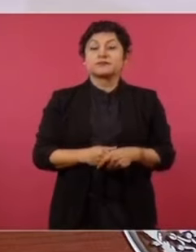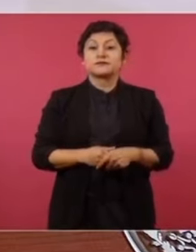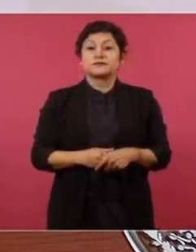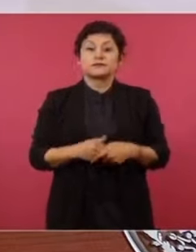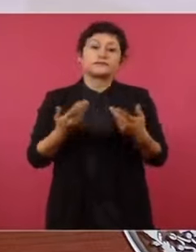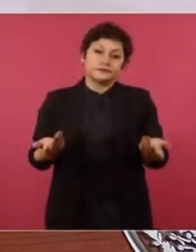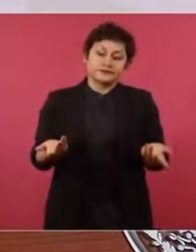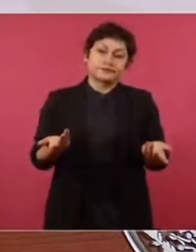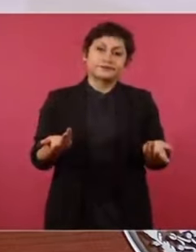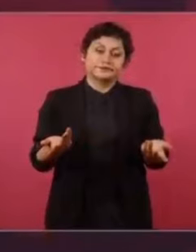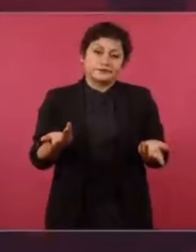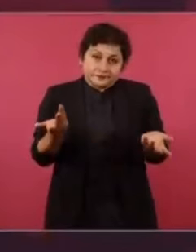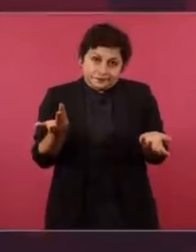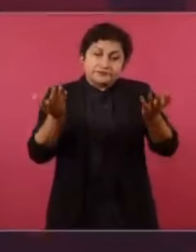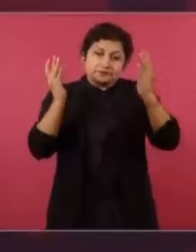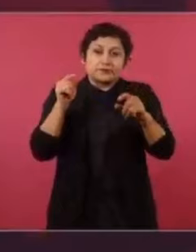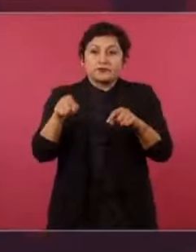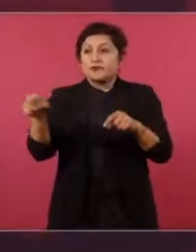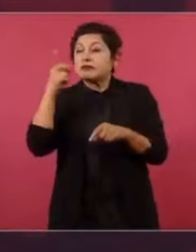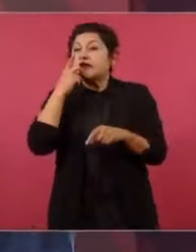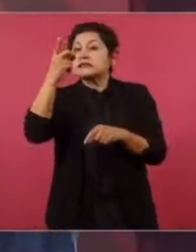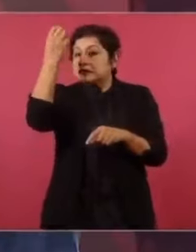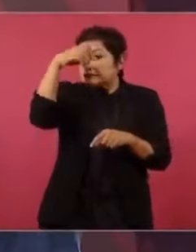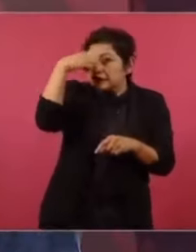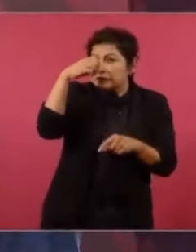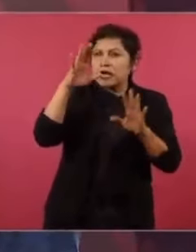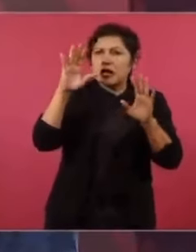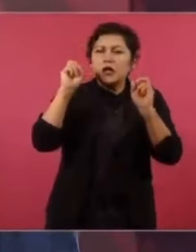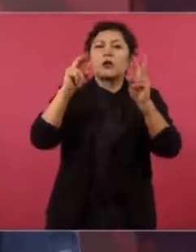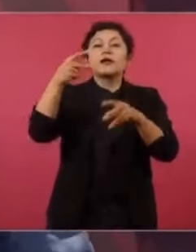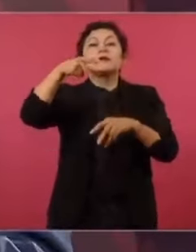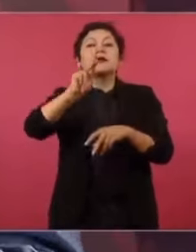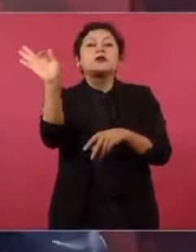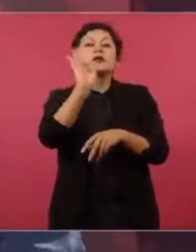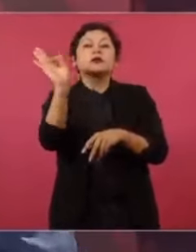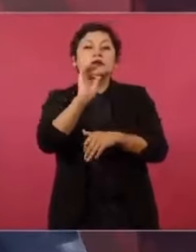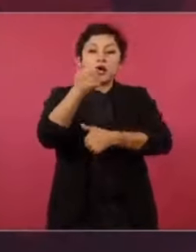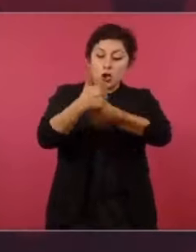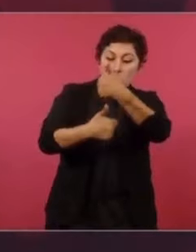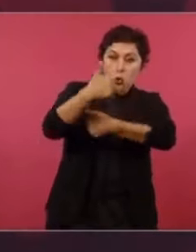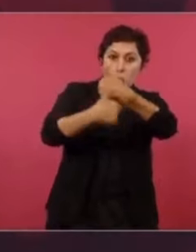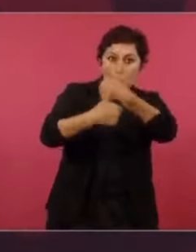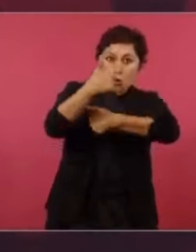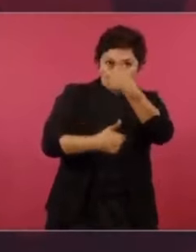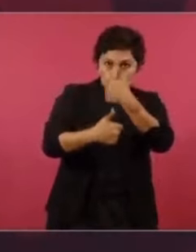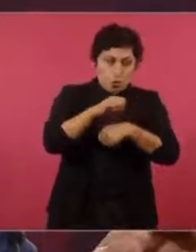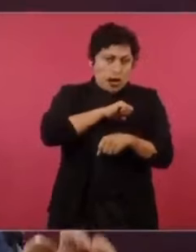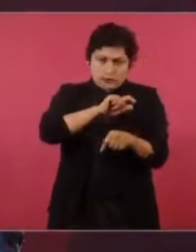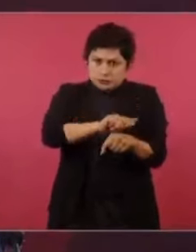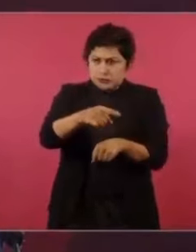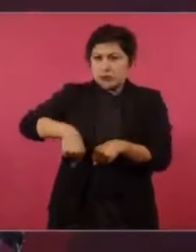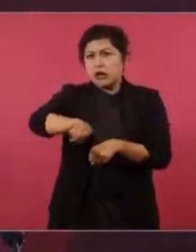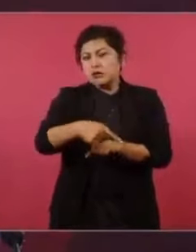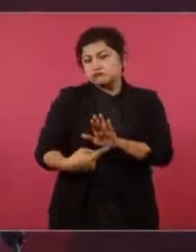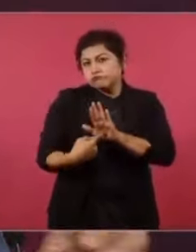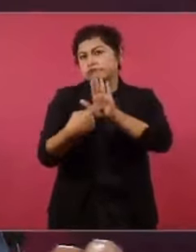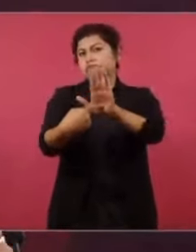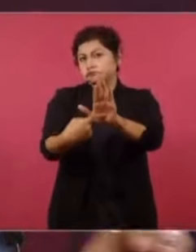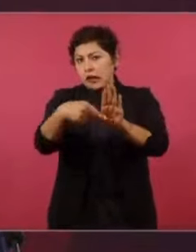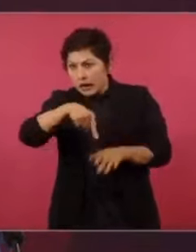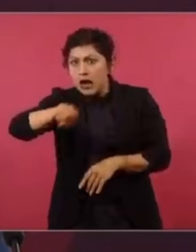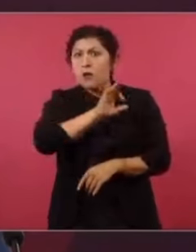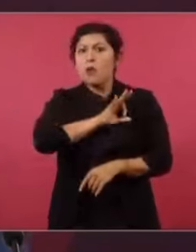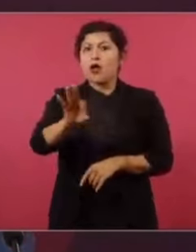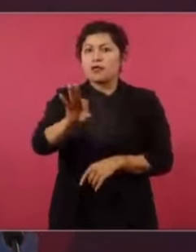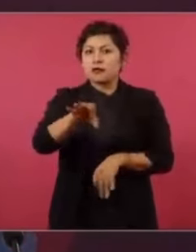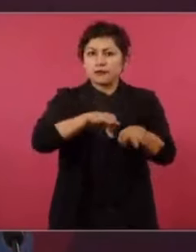Y si hace falta un curso especial, se lleva a cabo sobre la función específica